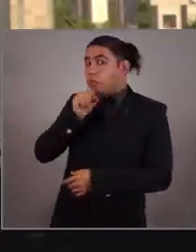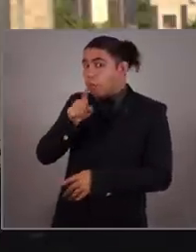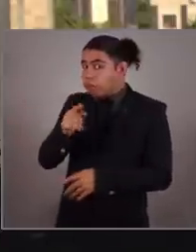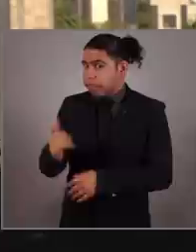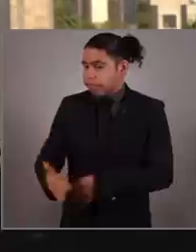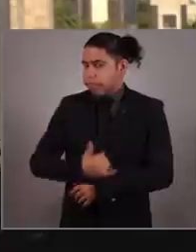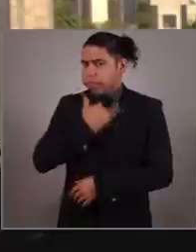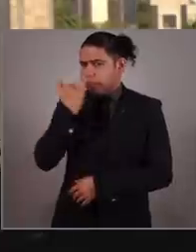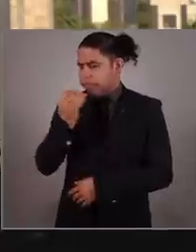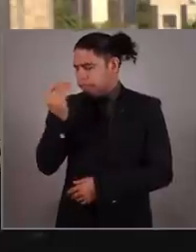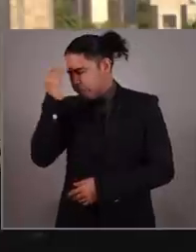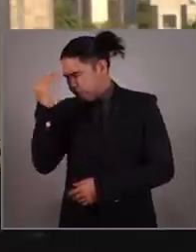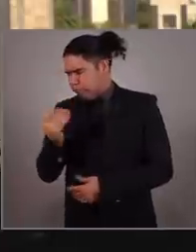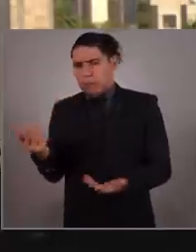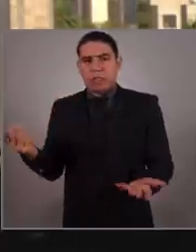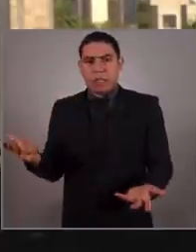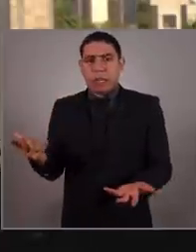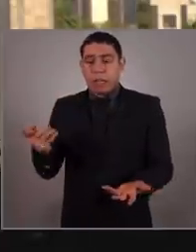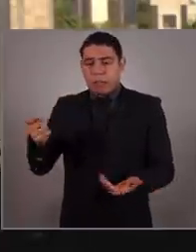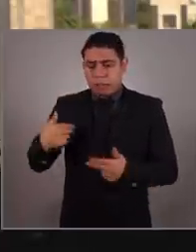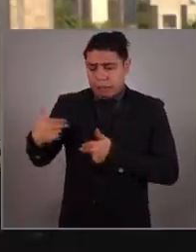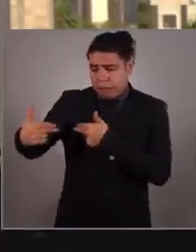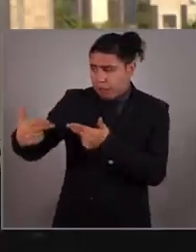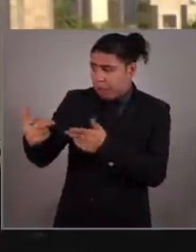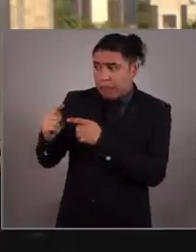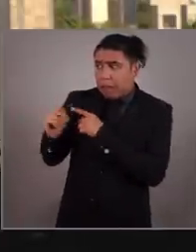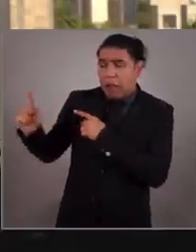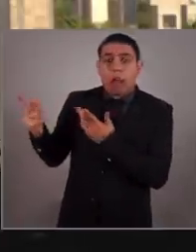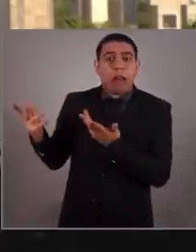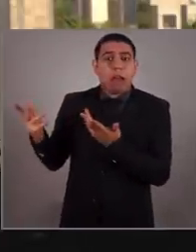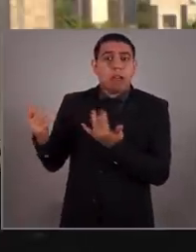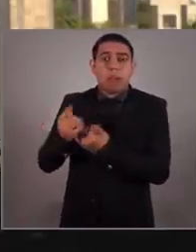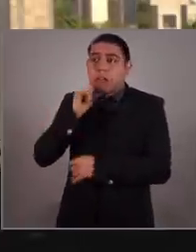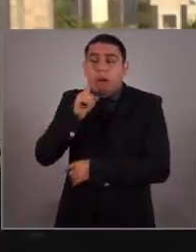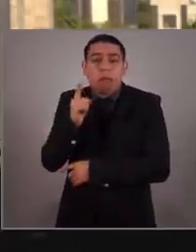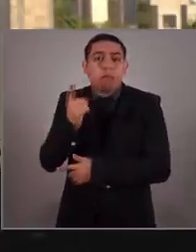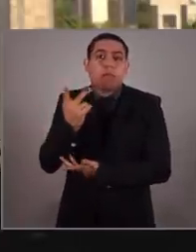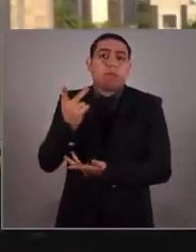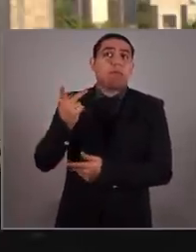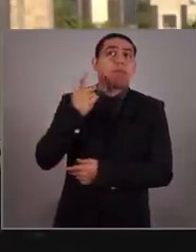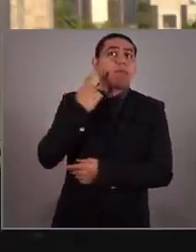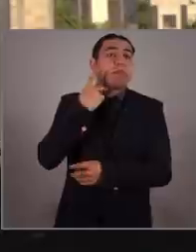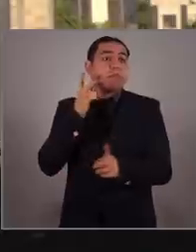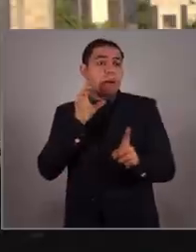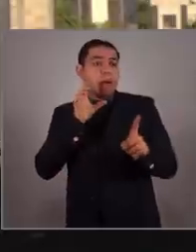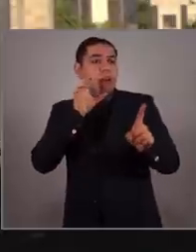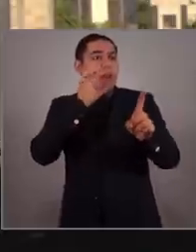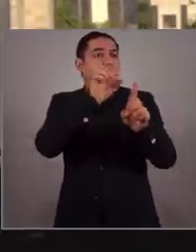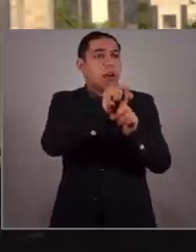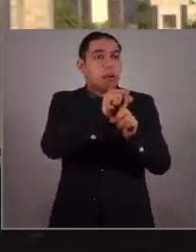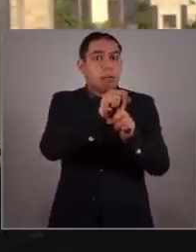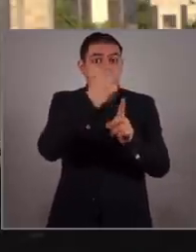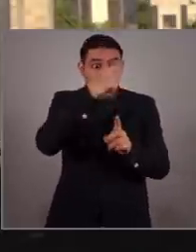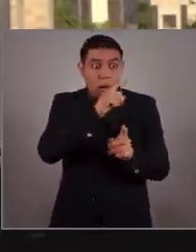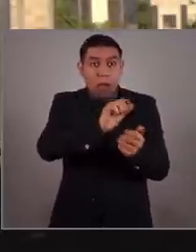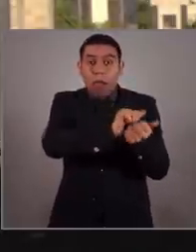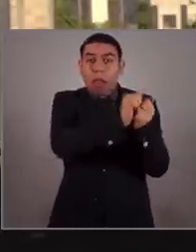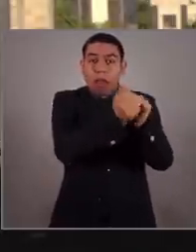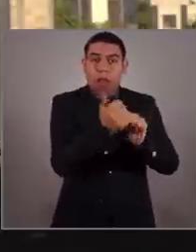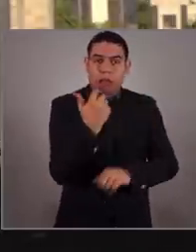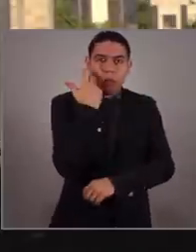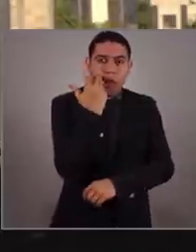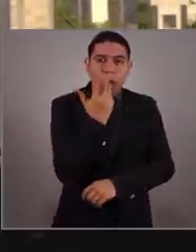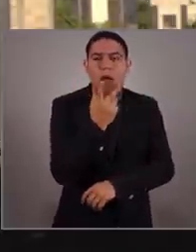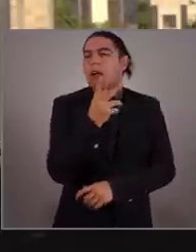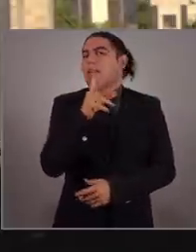del terrible error de mi generación es que hoy padecemos a políticos que llegan al poder no